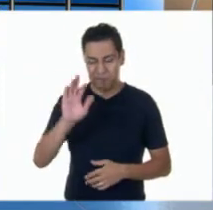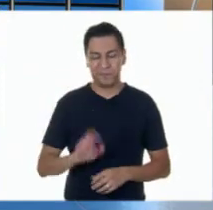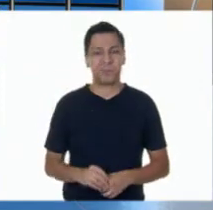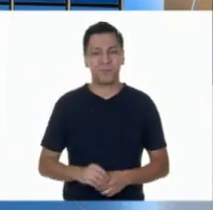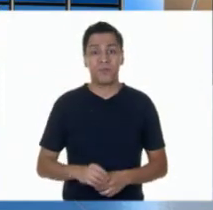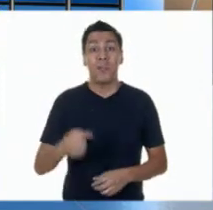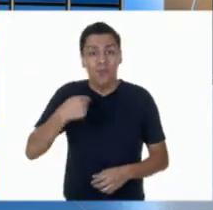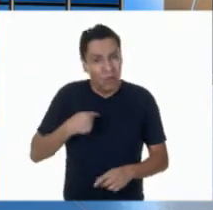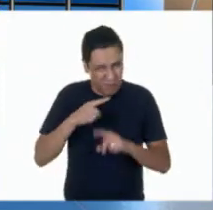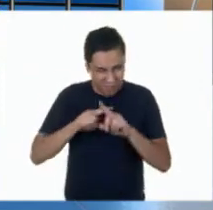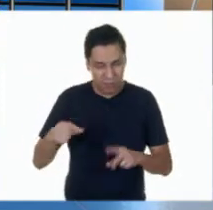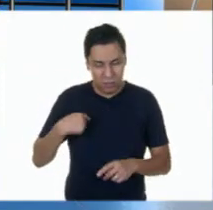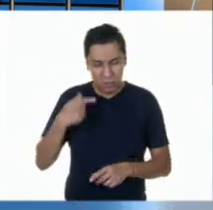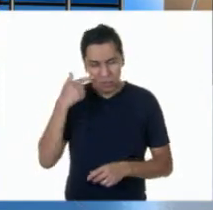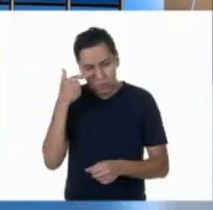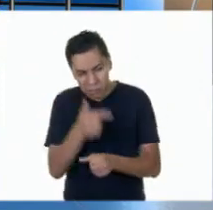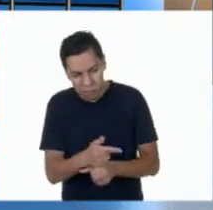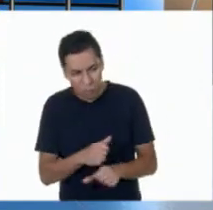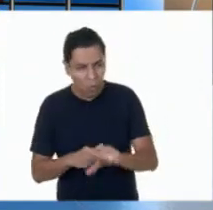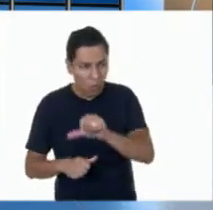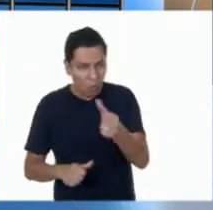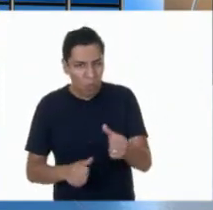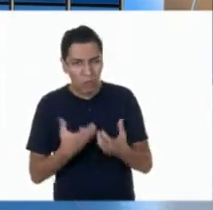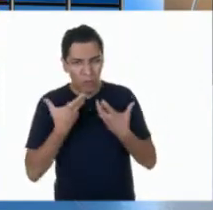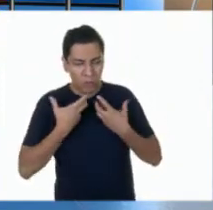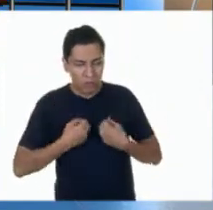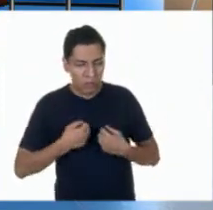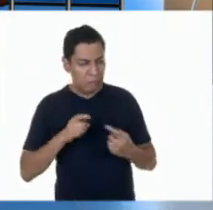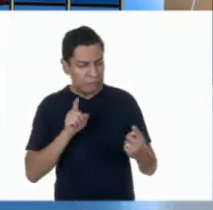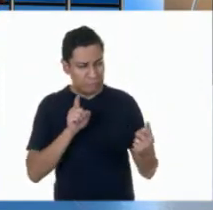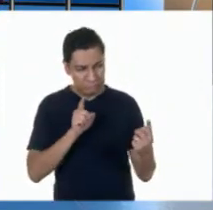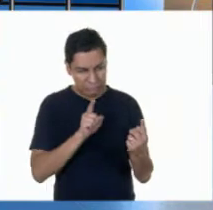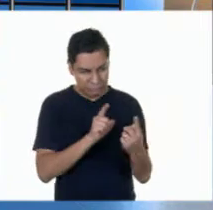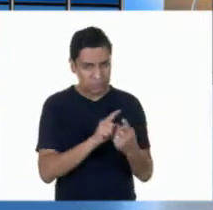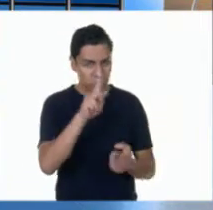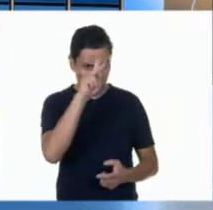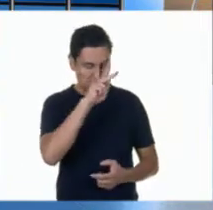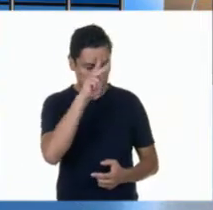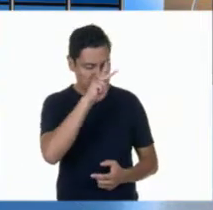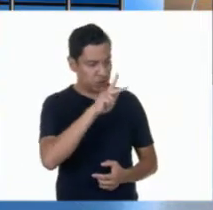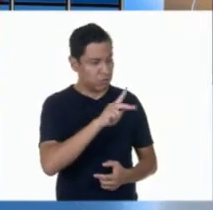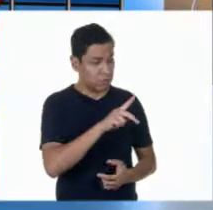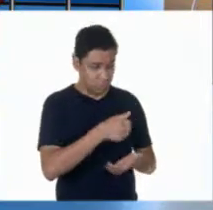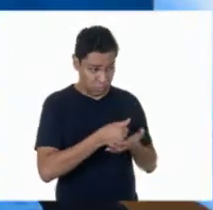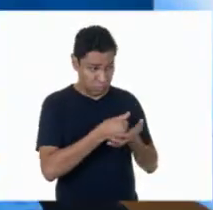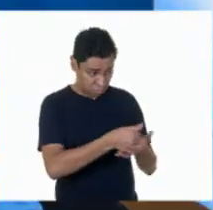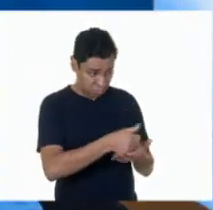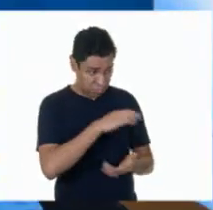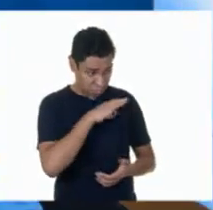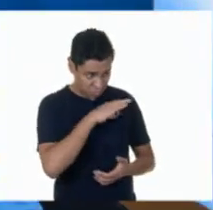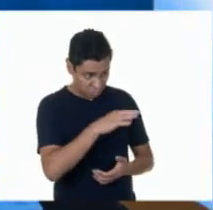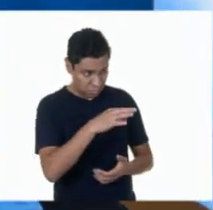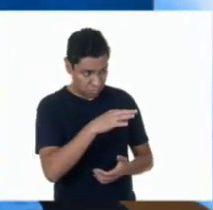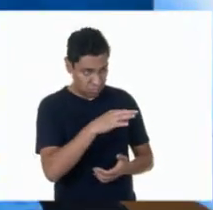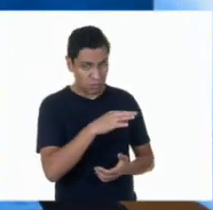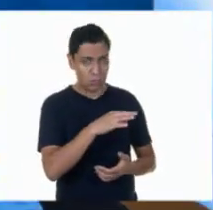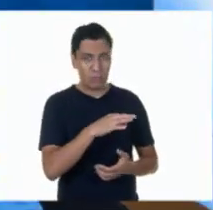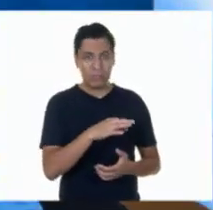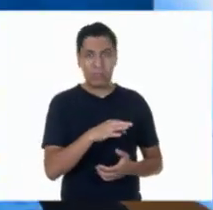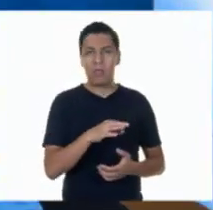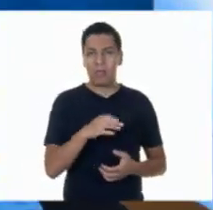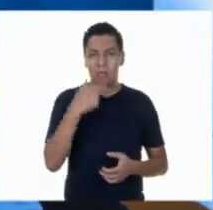alguien de mi familia se encuentra desalentado, procuro acercarme cuidadosamente para saber si puedo ayudarlo en algo. Luego,